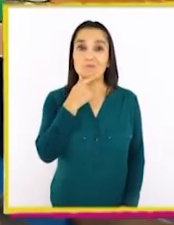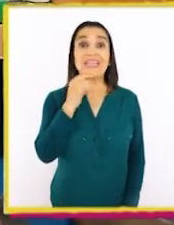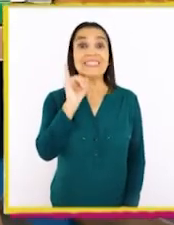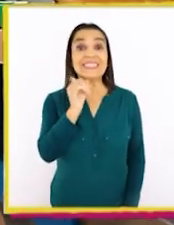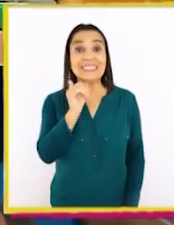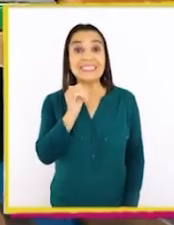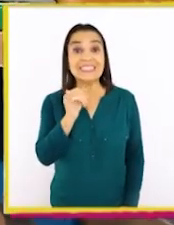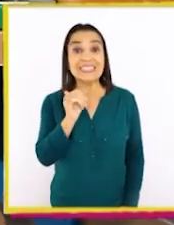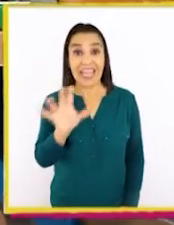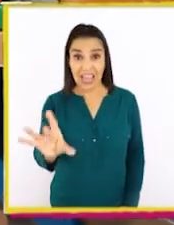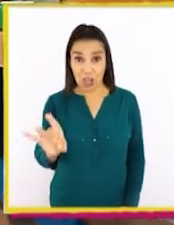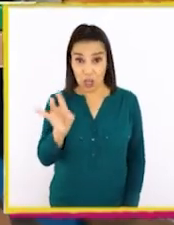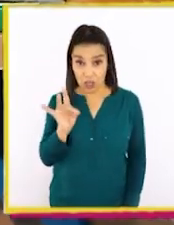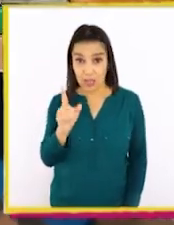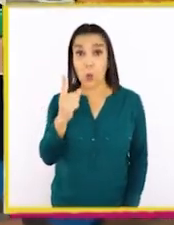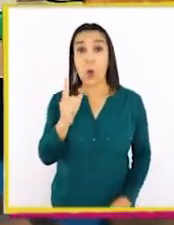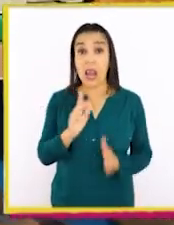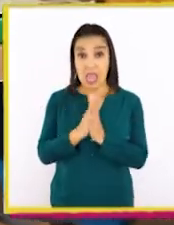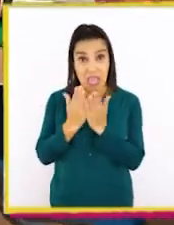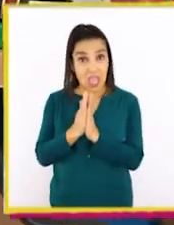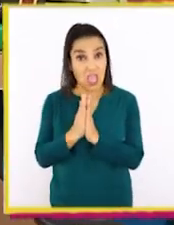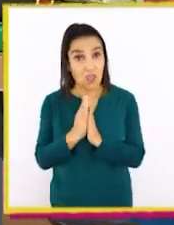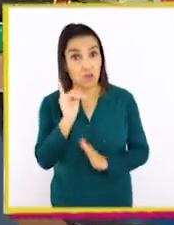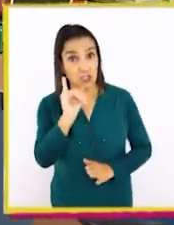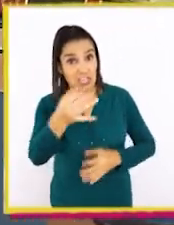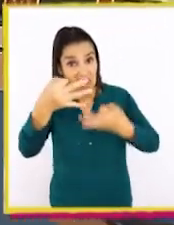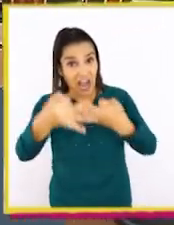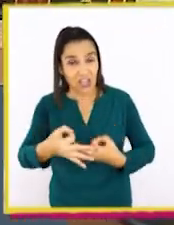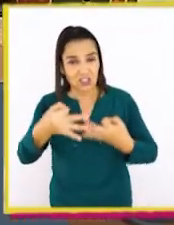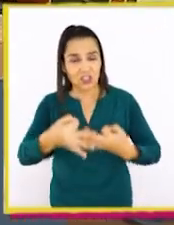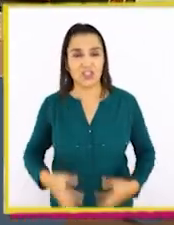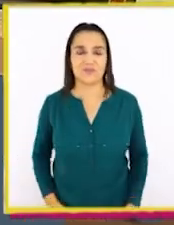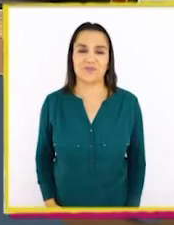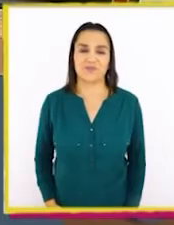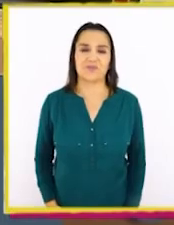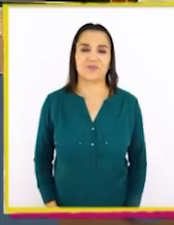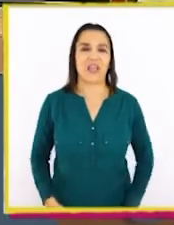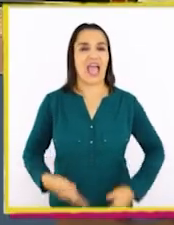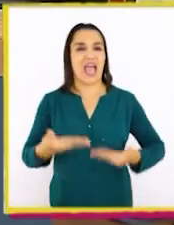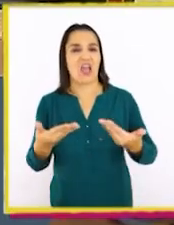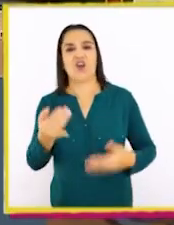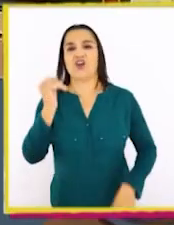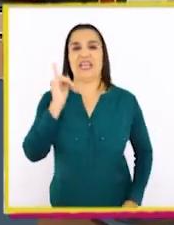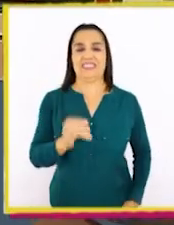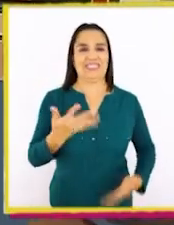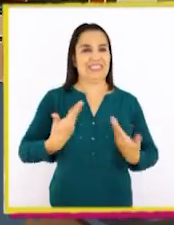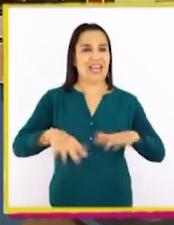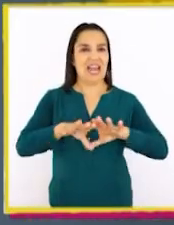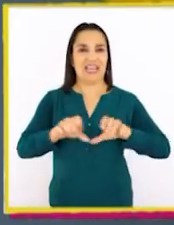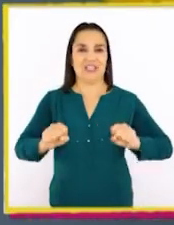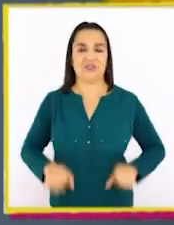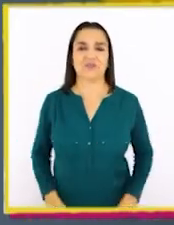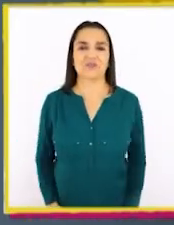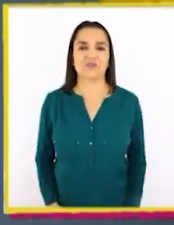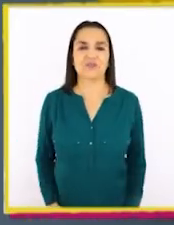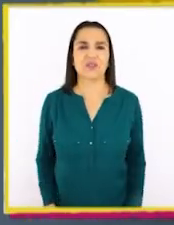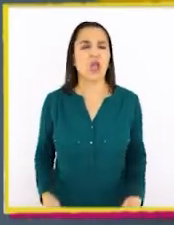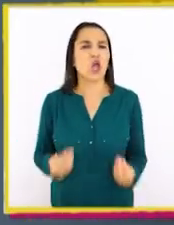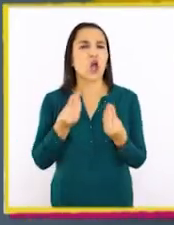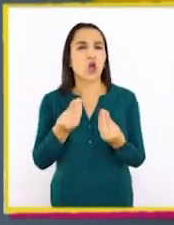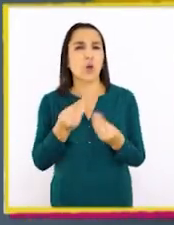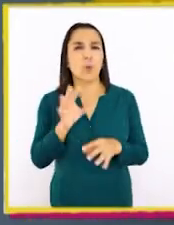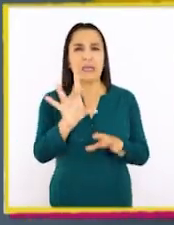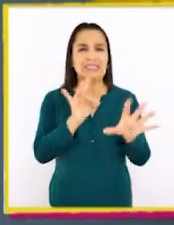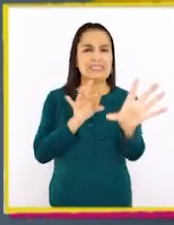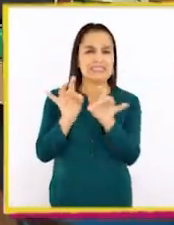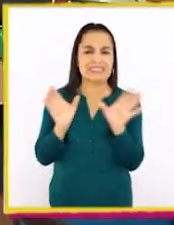Sí, aquí hay uno. Tienen toda la razón. Ahora sí, estamos listos. ¿Y cómo los